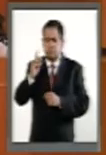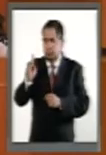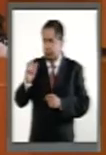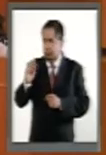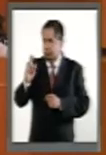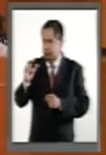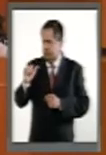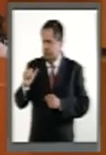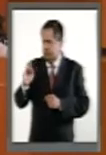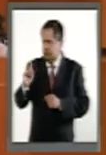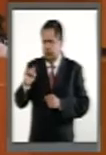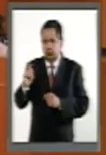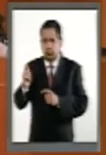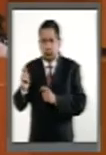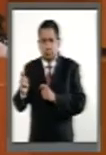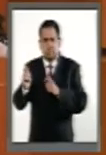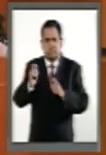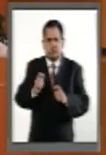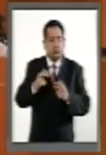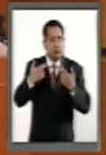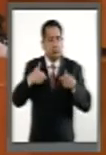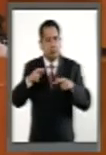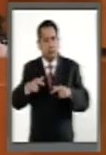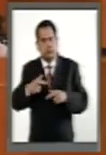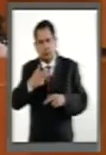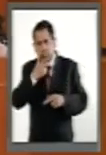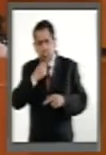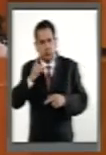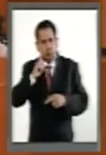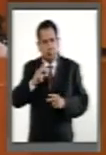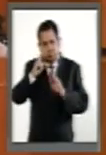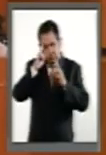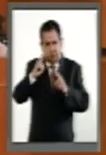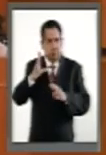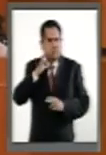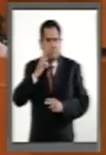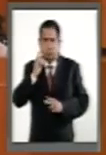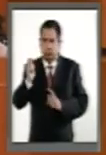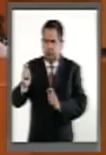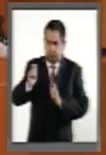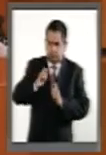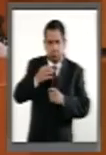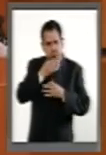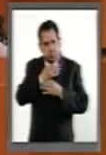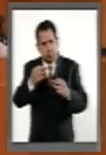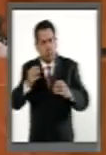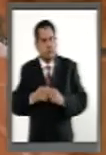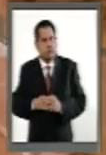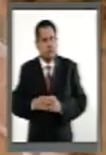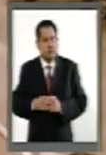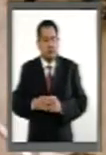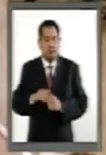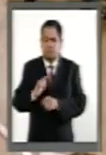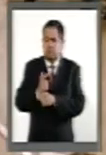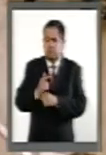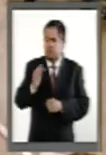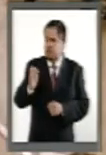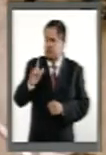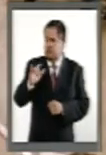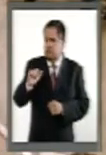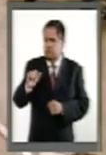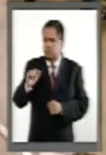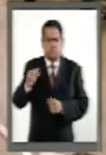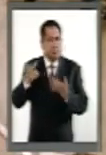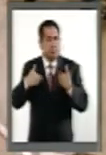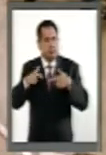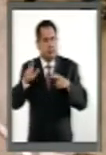que representa a las y los diputados de la Honorable Cámara de Diputados. A licenciado Felipe Solís Ocero, representante